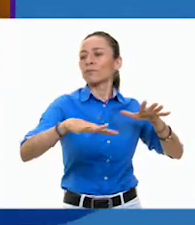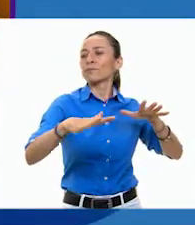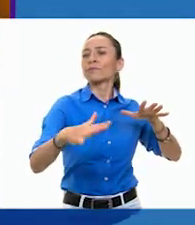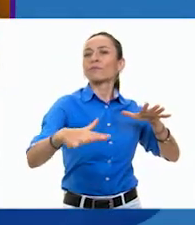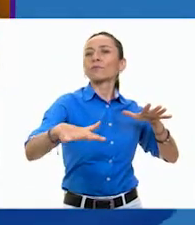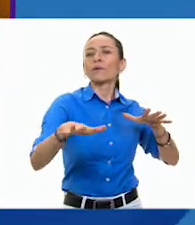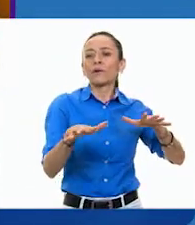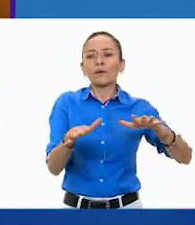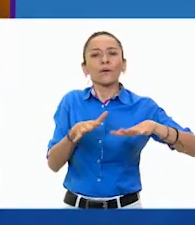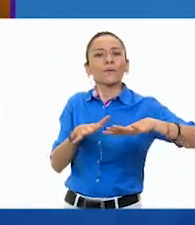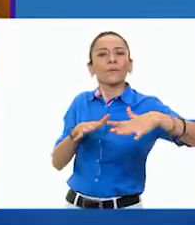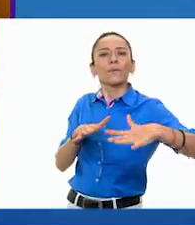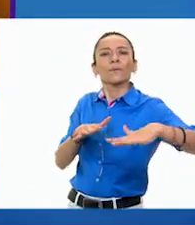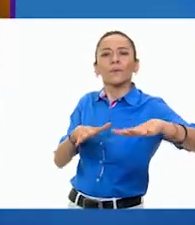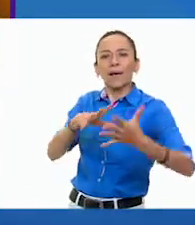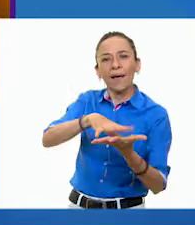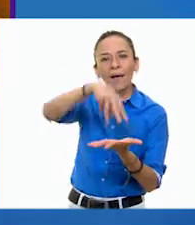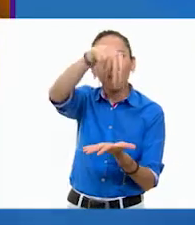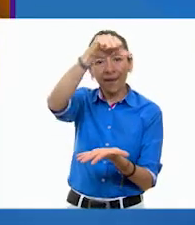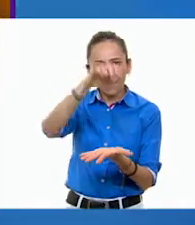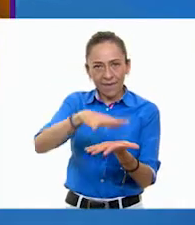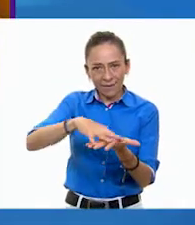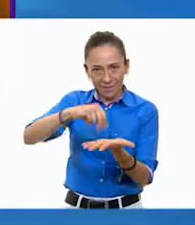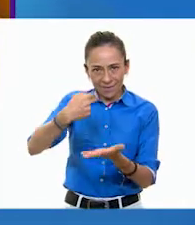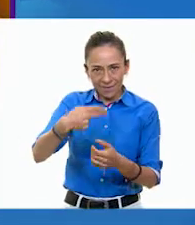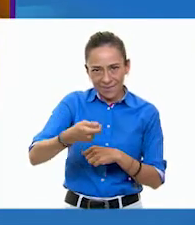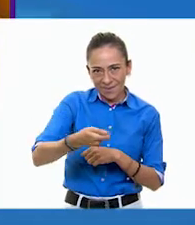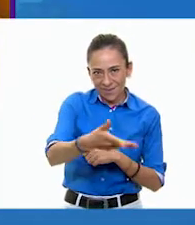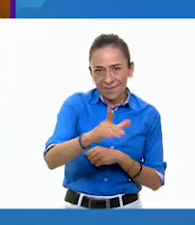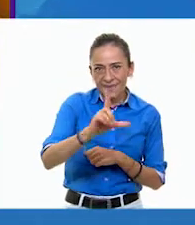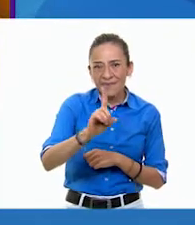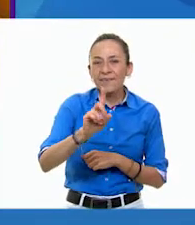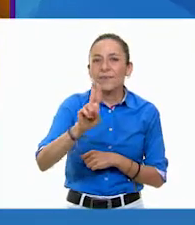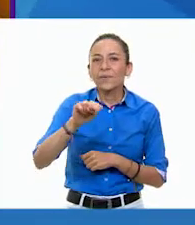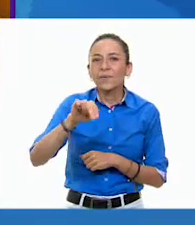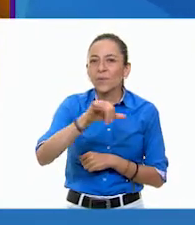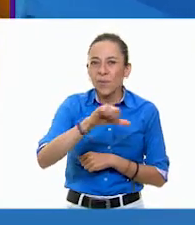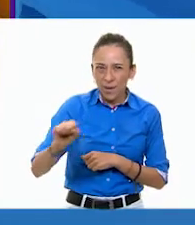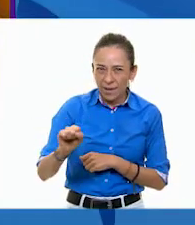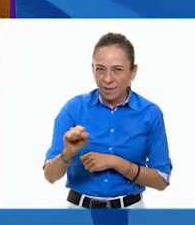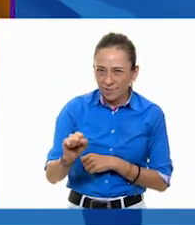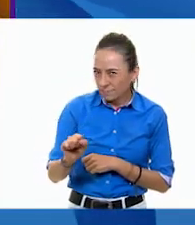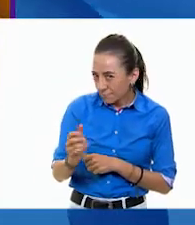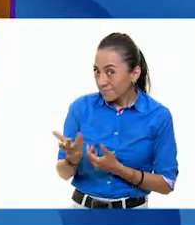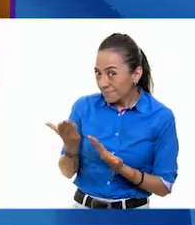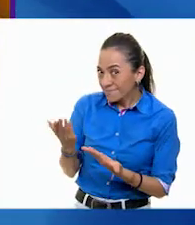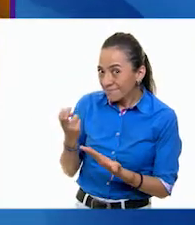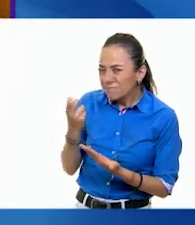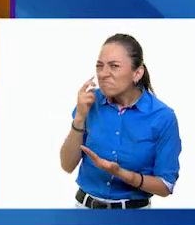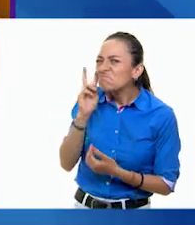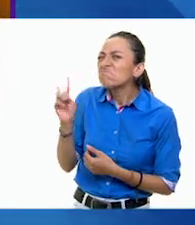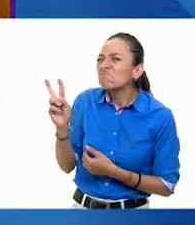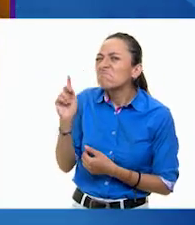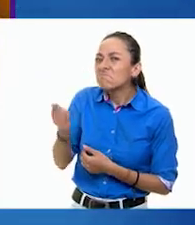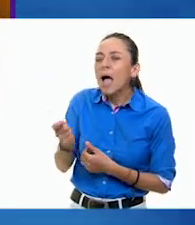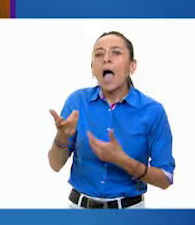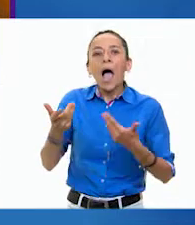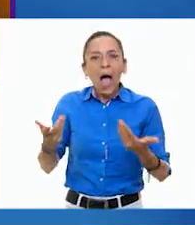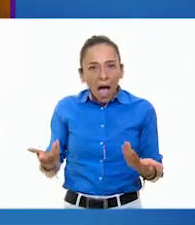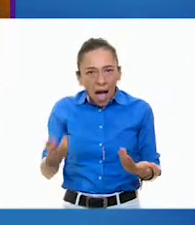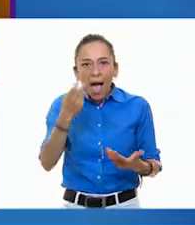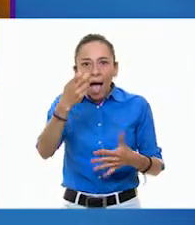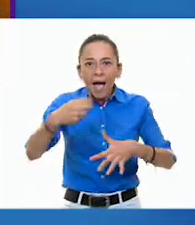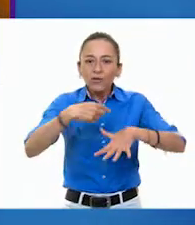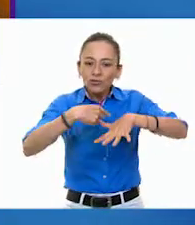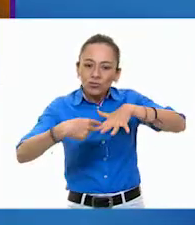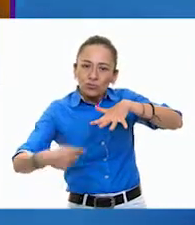exactamente. En estas dunas de arena, miren, que ven líneas, ¿verdad, niños? Sí. Sí, exacto, líneas, así como, unos